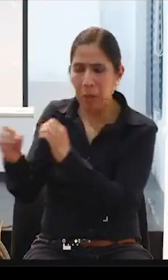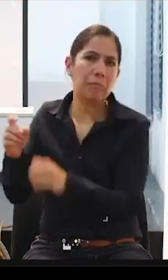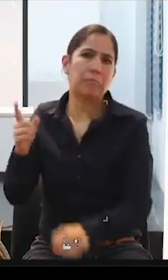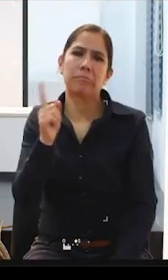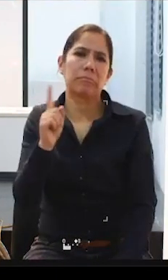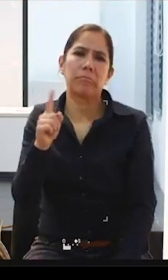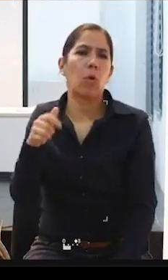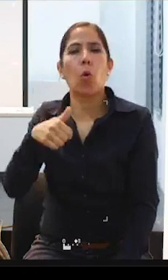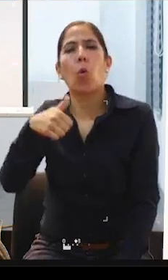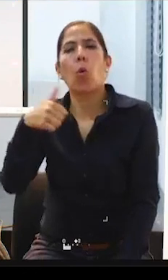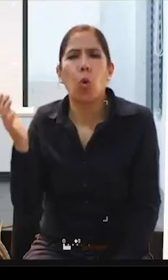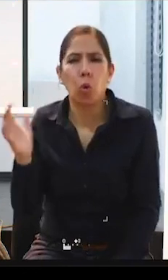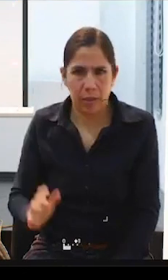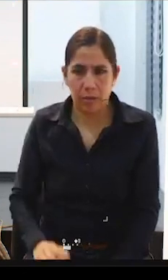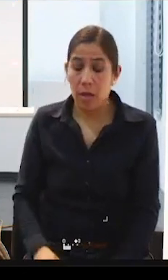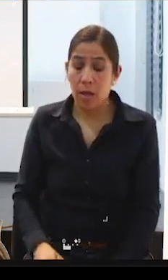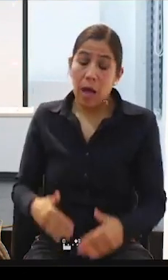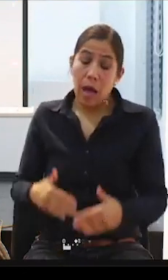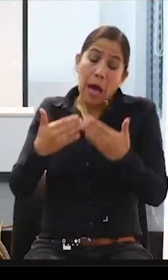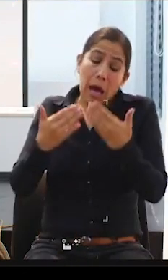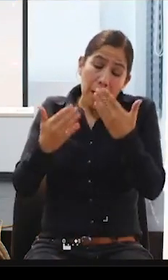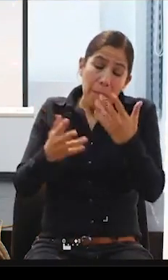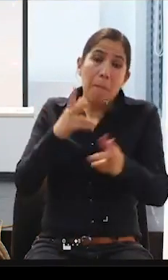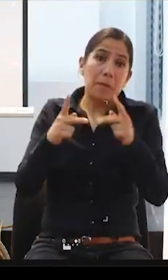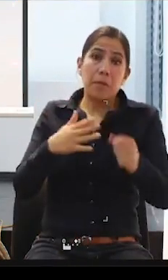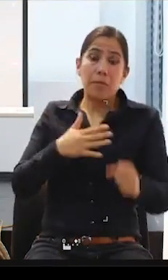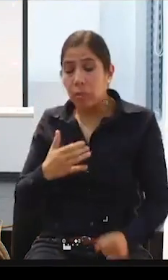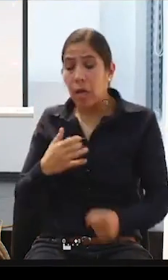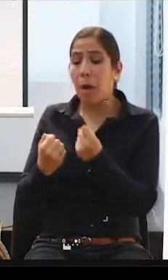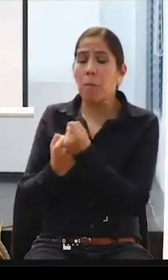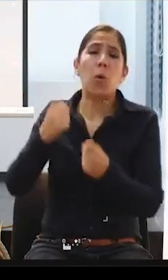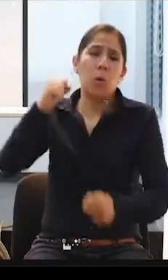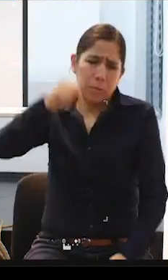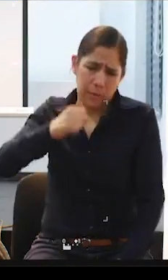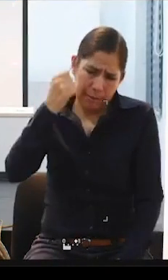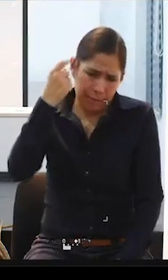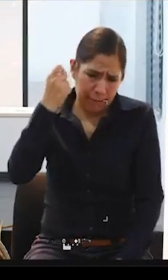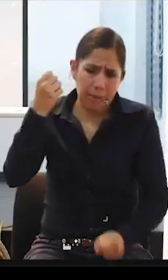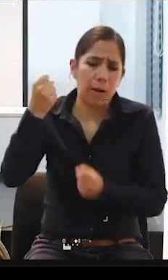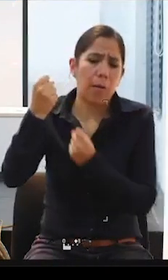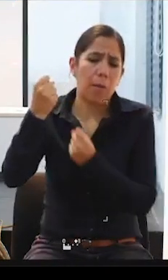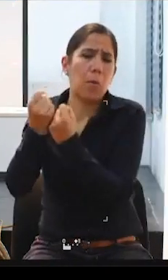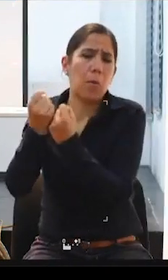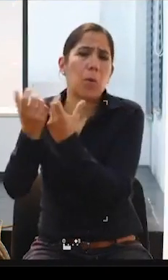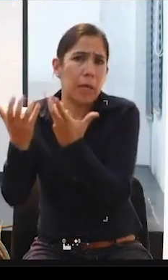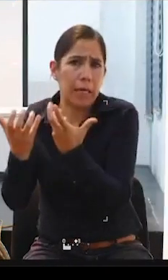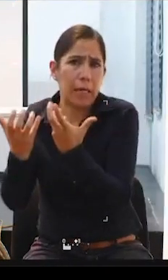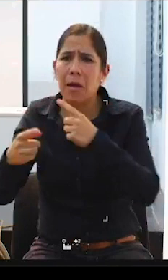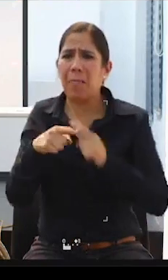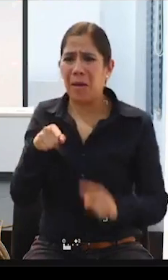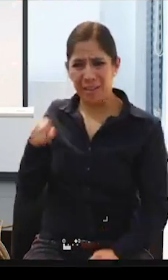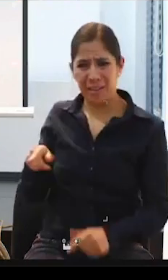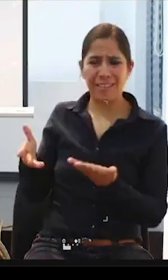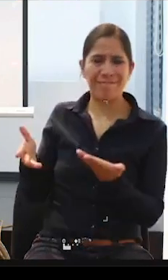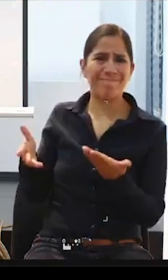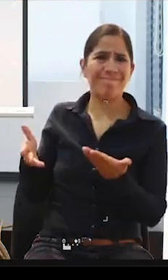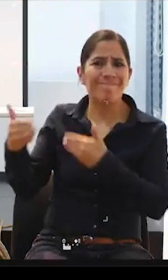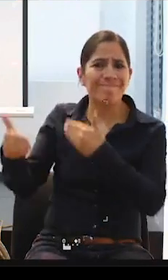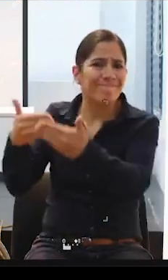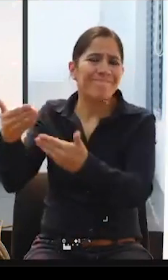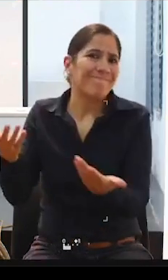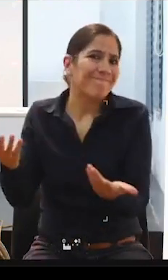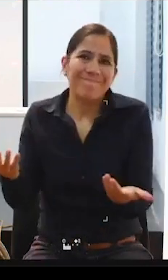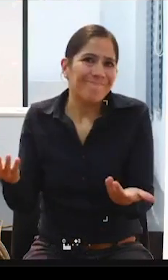Personas con muy buenos sentimientos, ¿verdad? Siempre queriendo apoyar, pero que no eran, no eran las opciones. También opciones